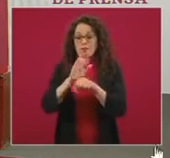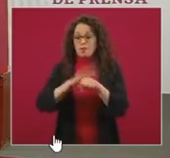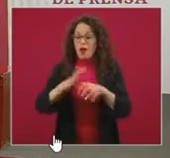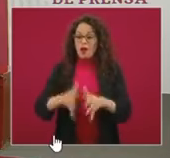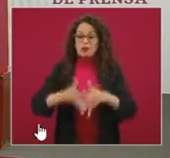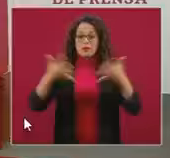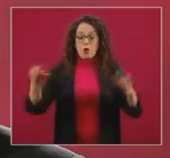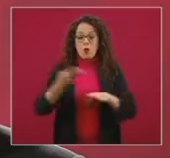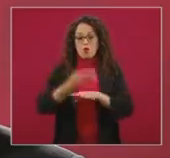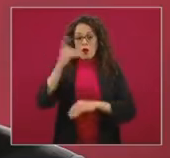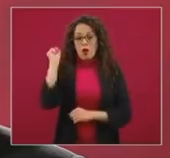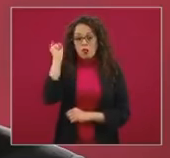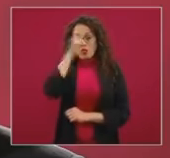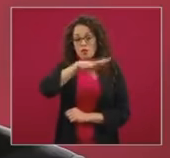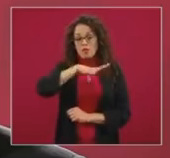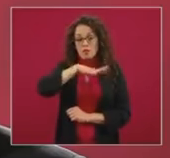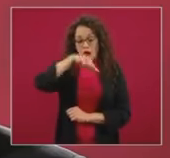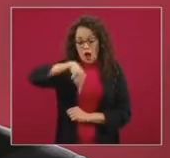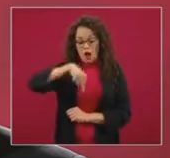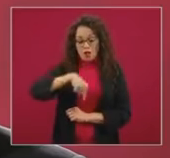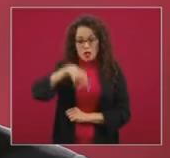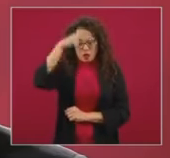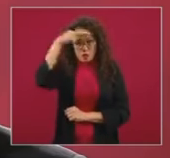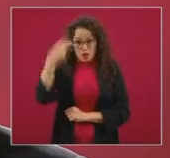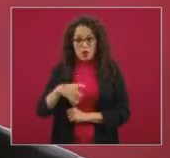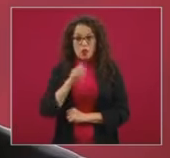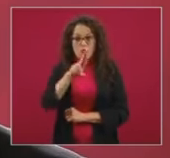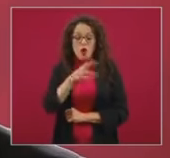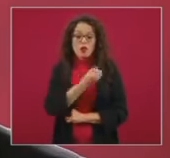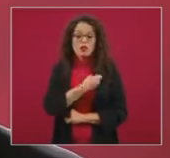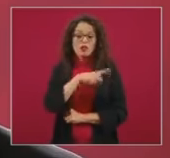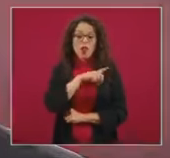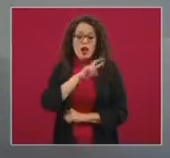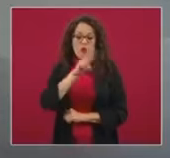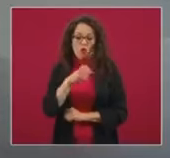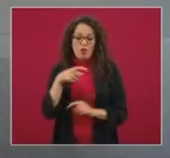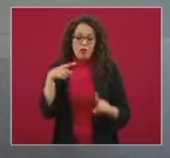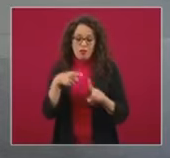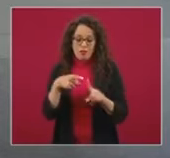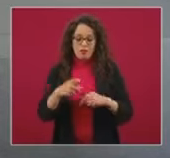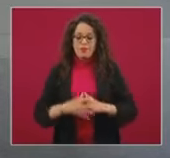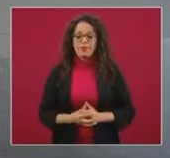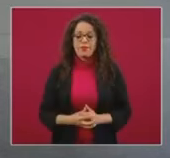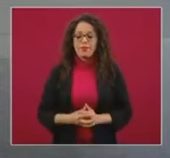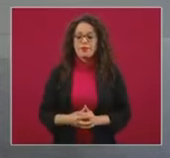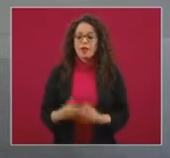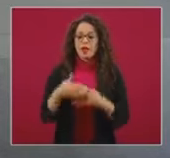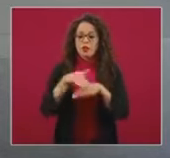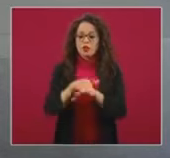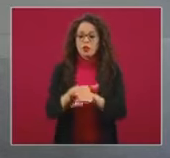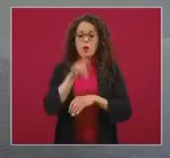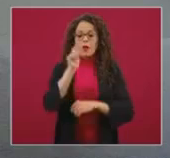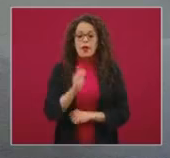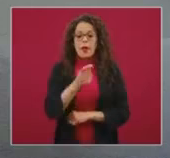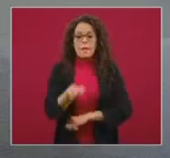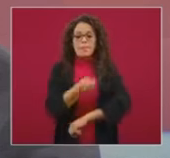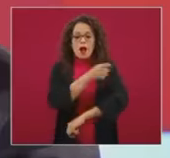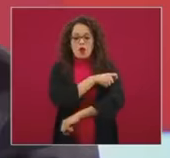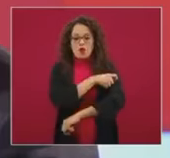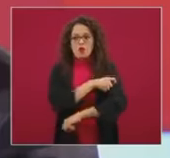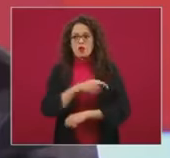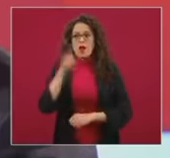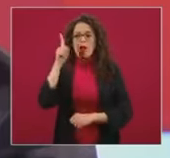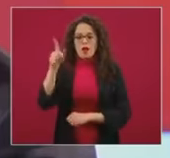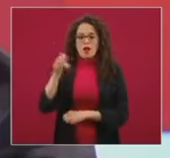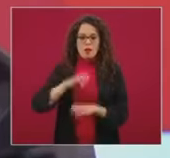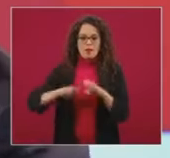de salud que vive México. Sobre la vacuna de la compañía estadounidense Pfizer, hoy se comentó